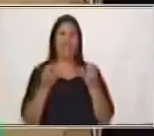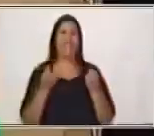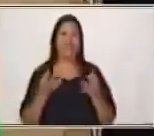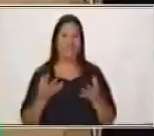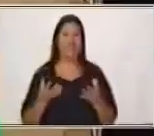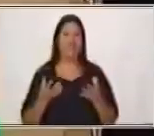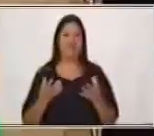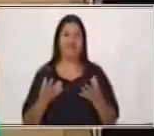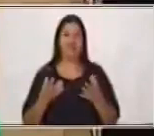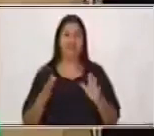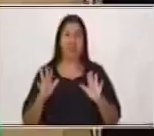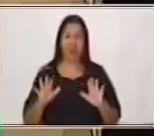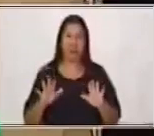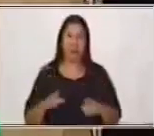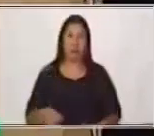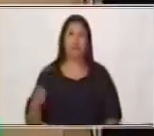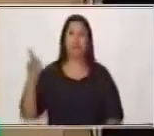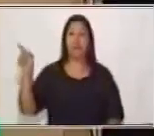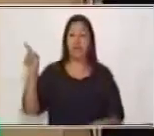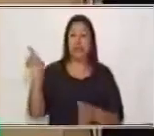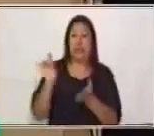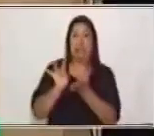pero vamos a eliminar una.